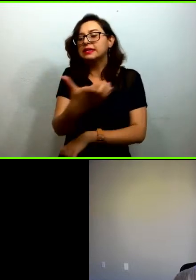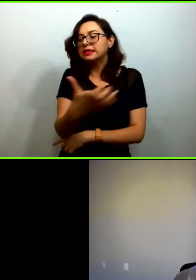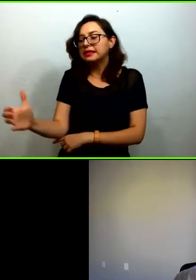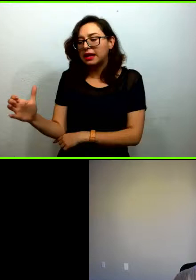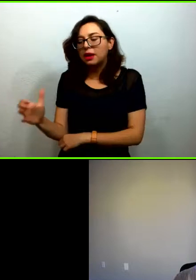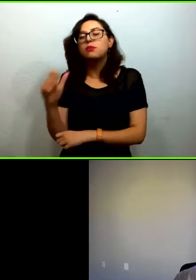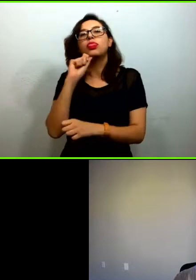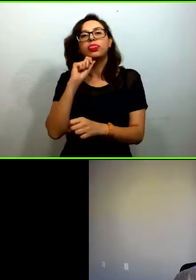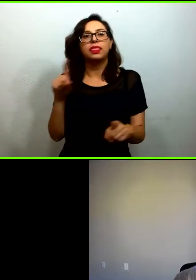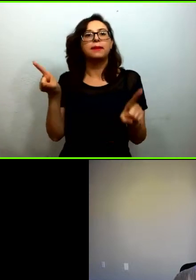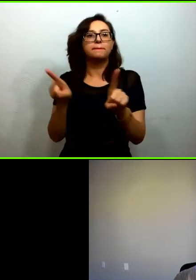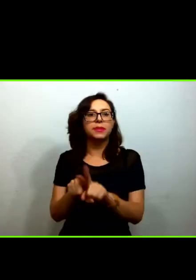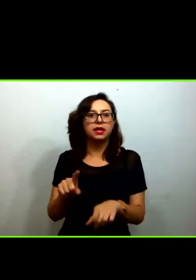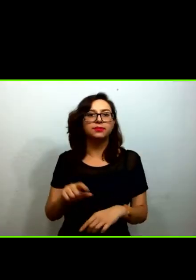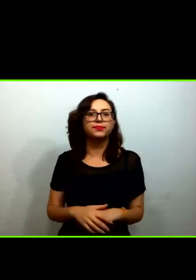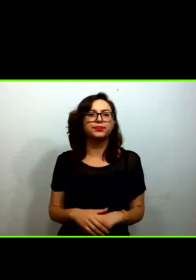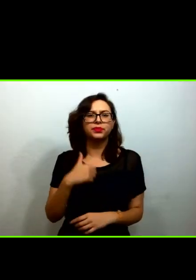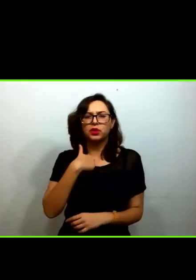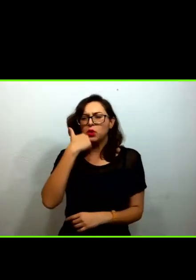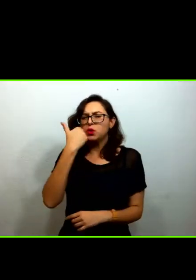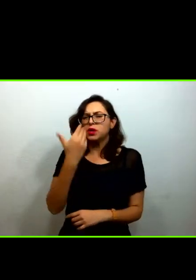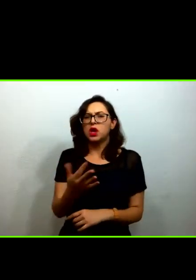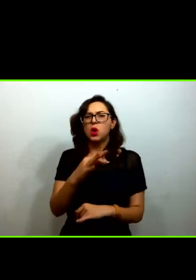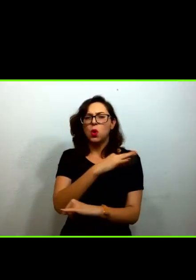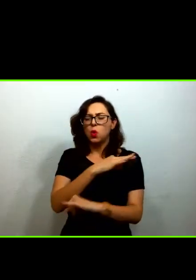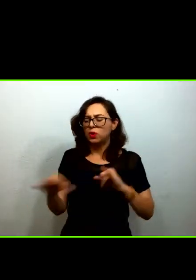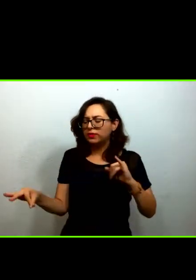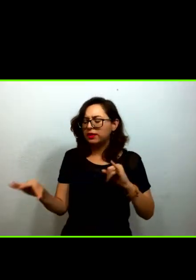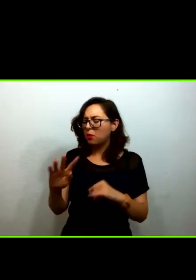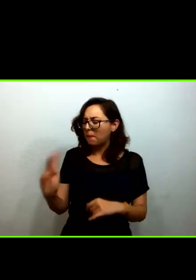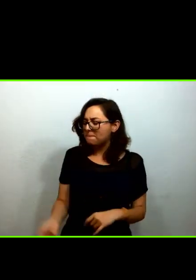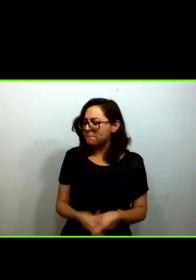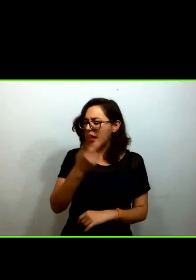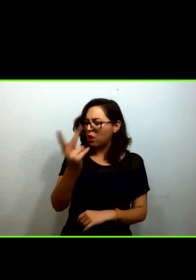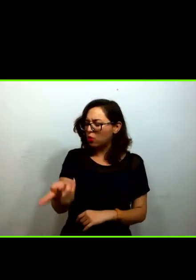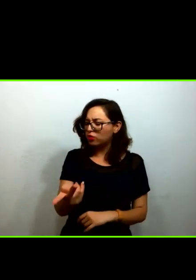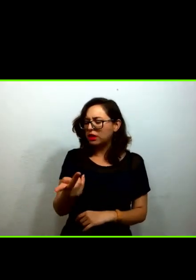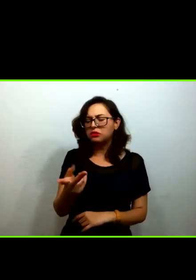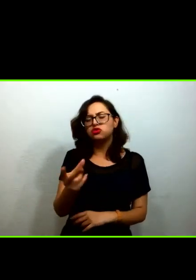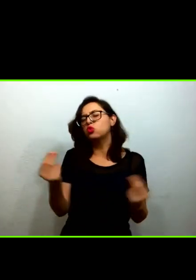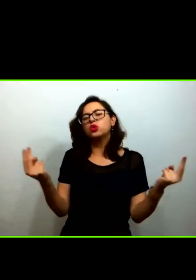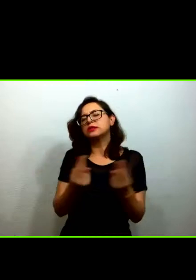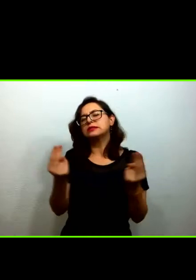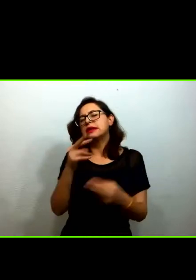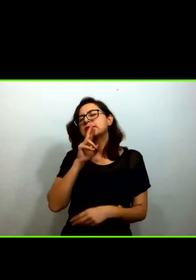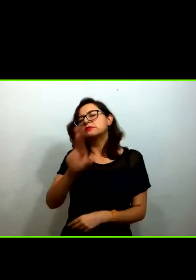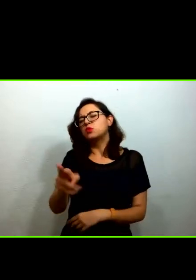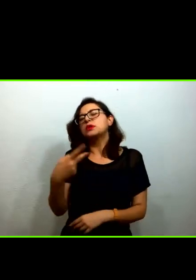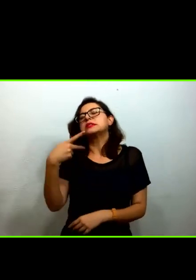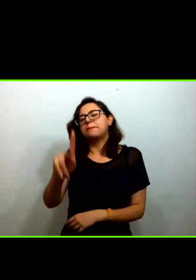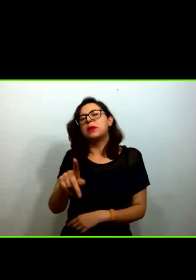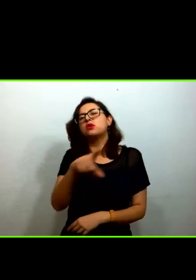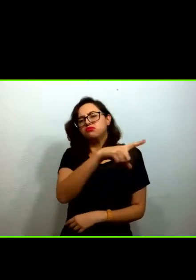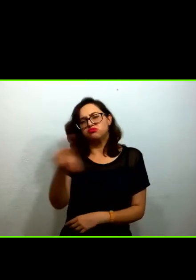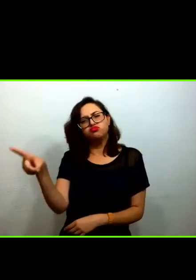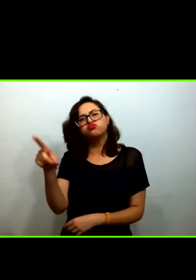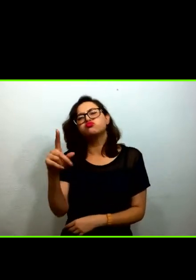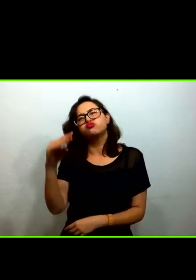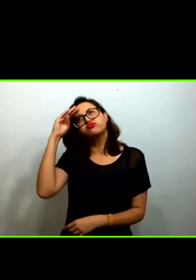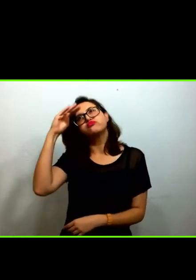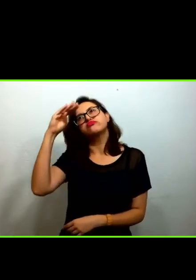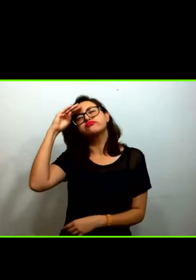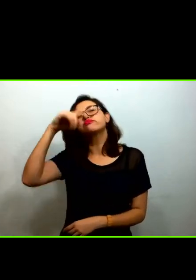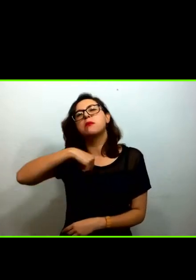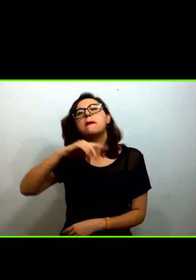acabar con una pregunta que en parte es retórica pero que quiero hacerles y es qué